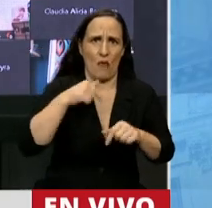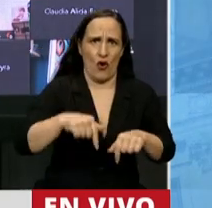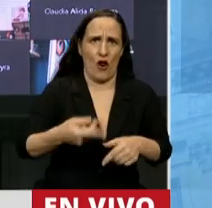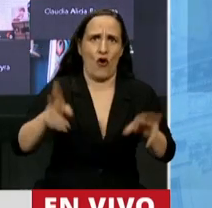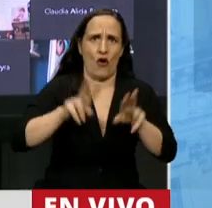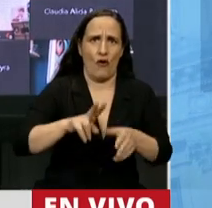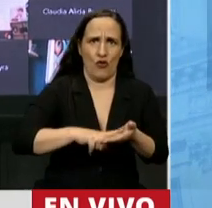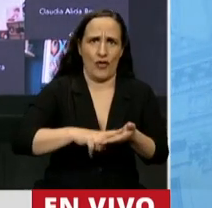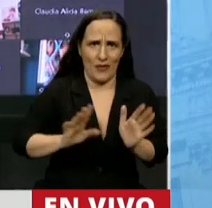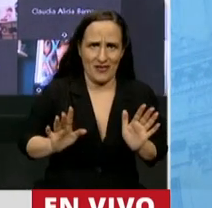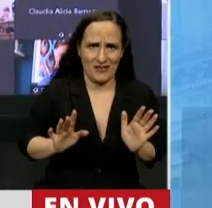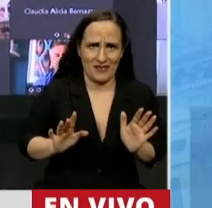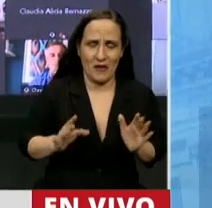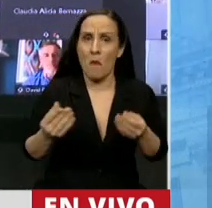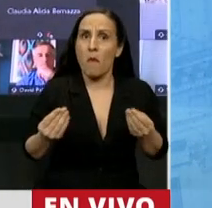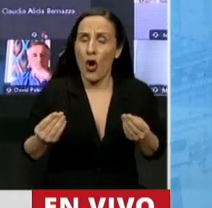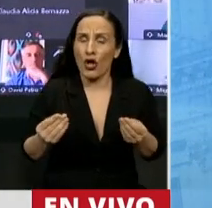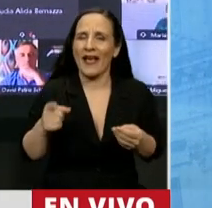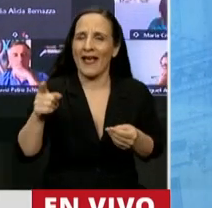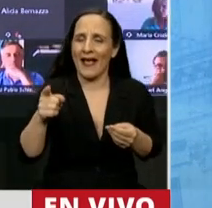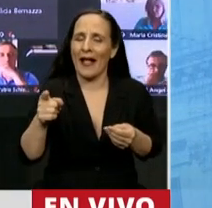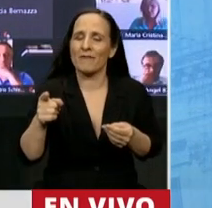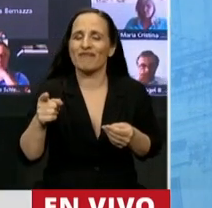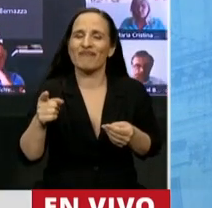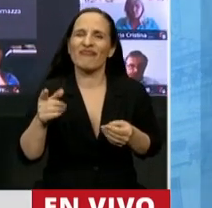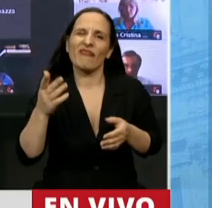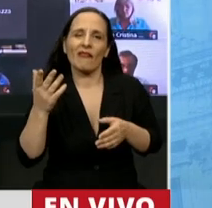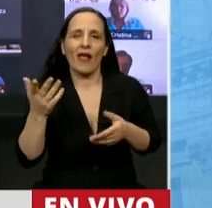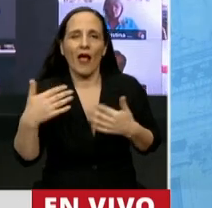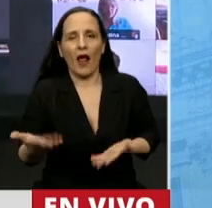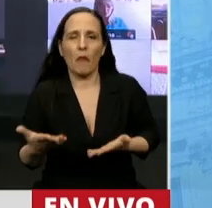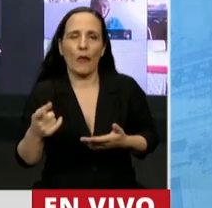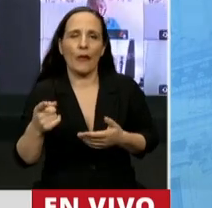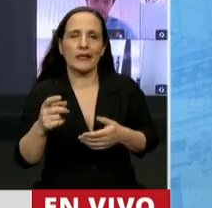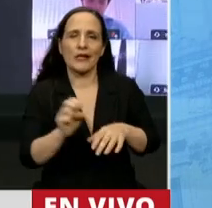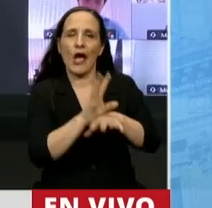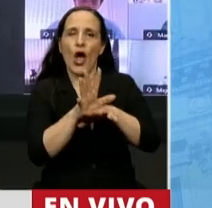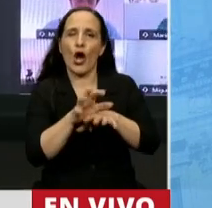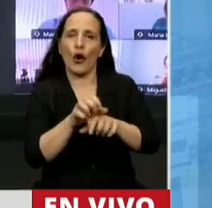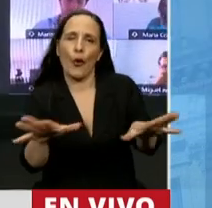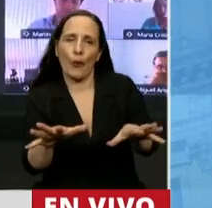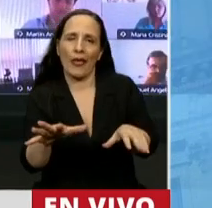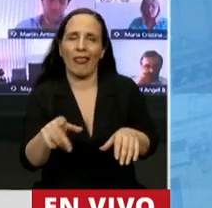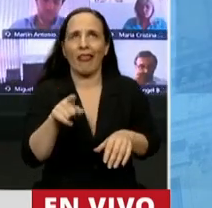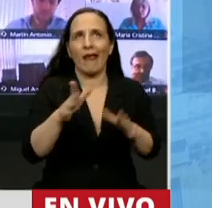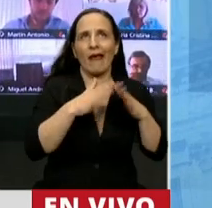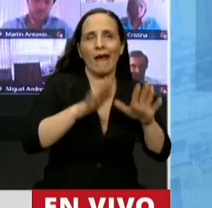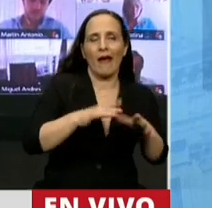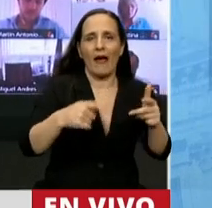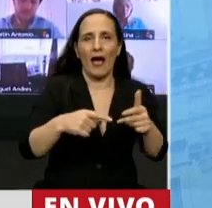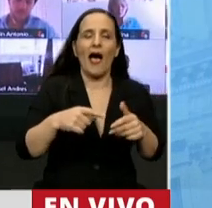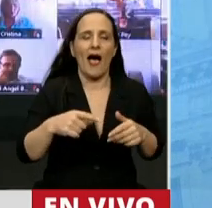lo que han buscado sistemáticamente con la excusa del COVID y de la pandemia es